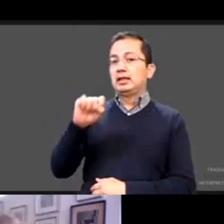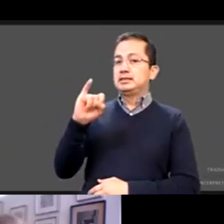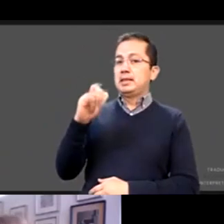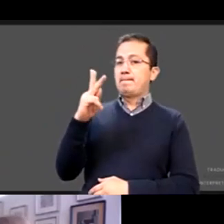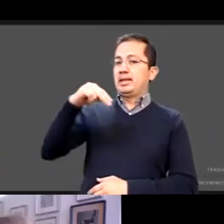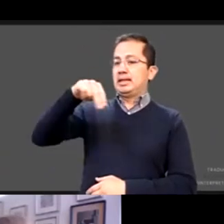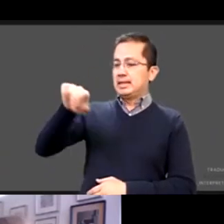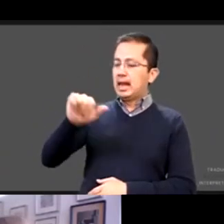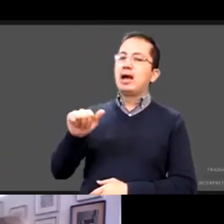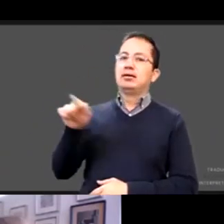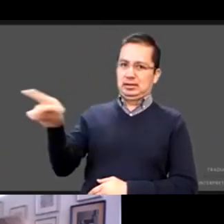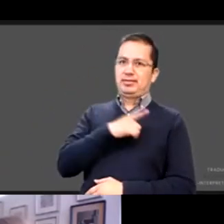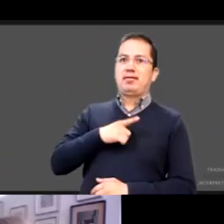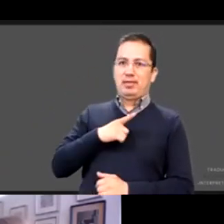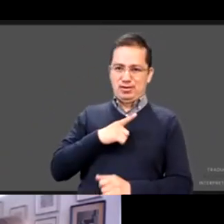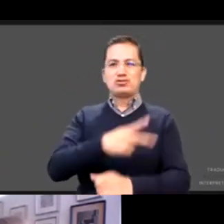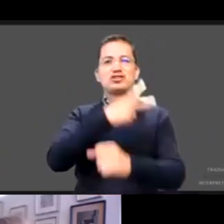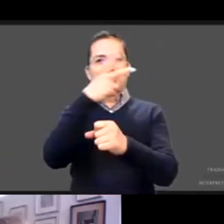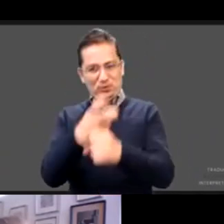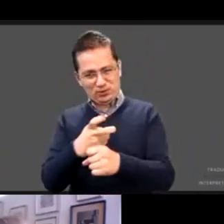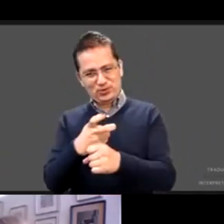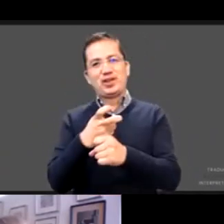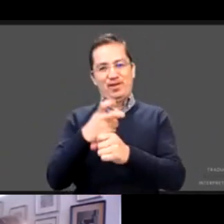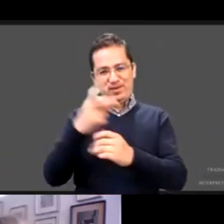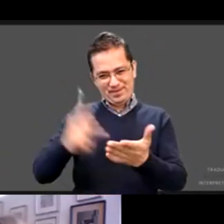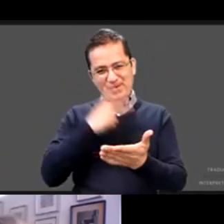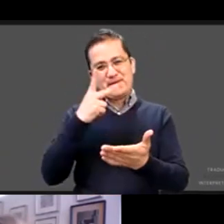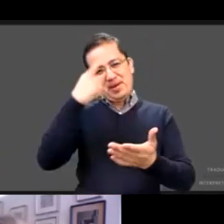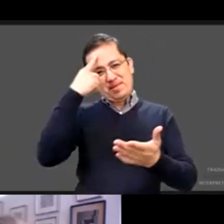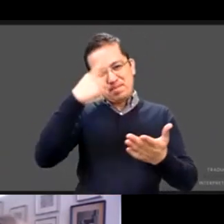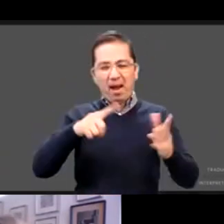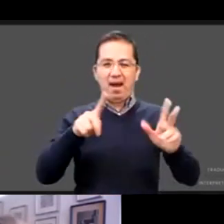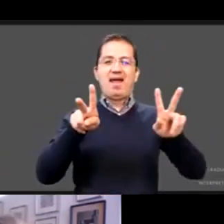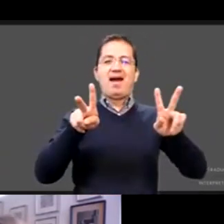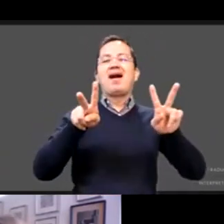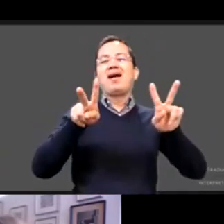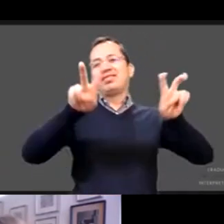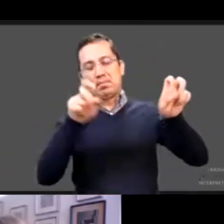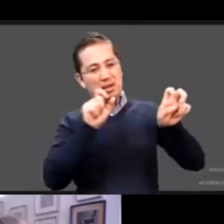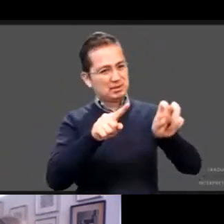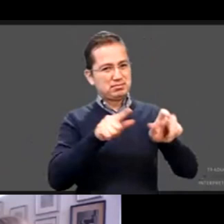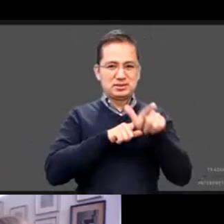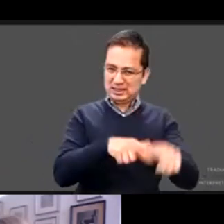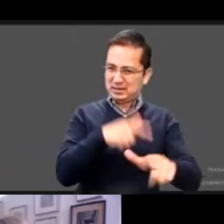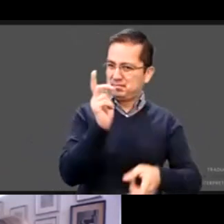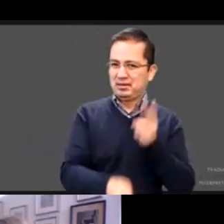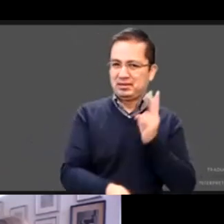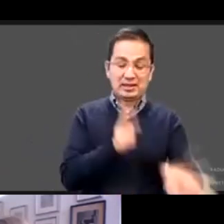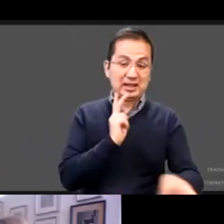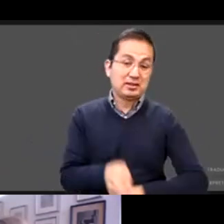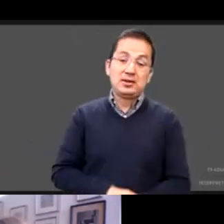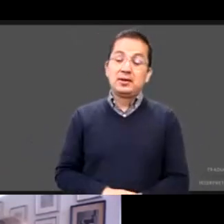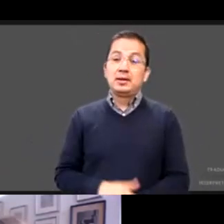para poder seguir escuchándolos todo lo que tienen que aportar a la sociedad yo